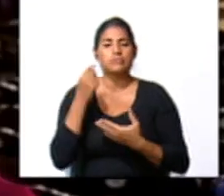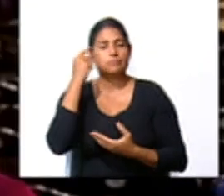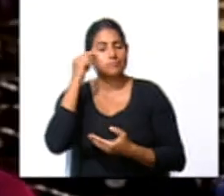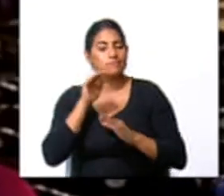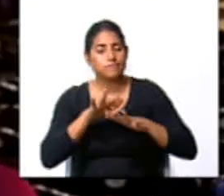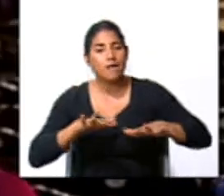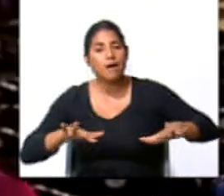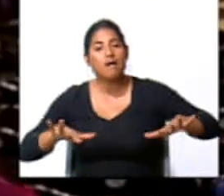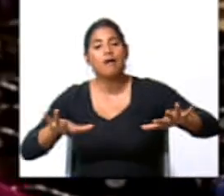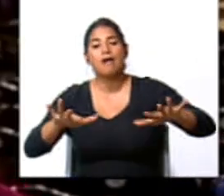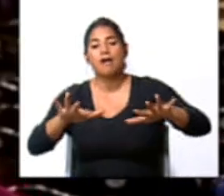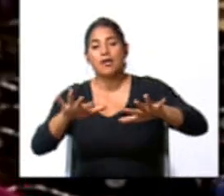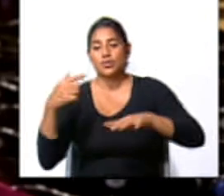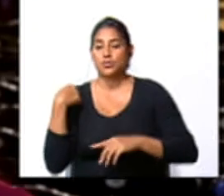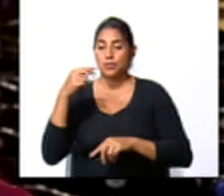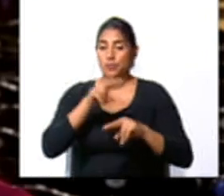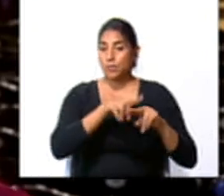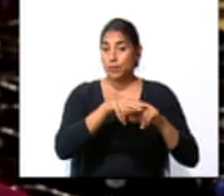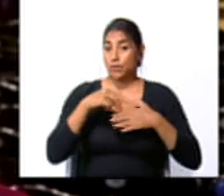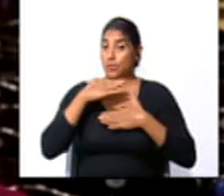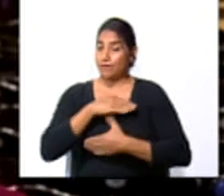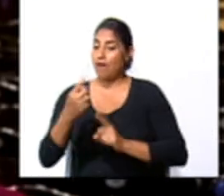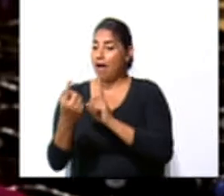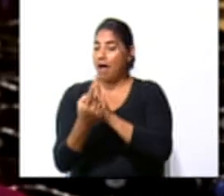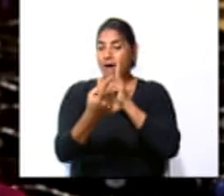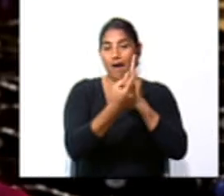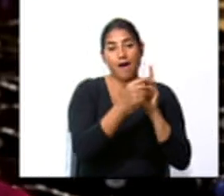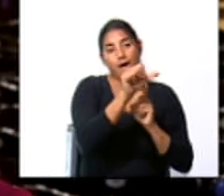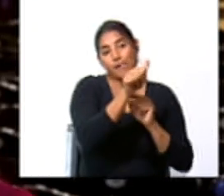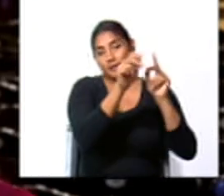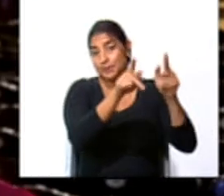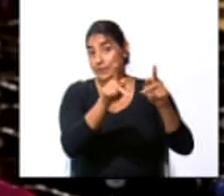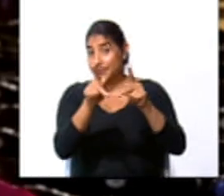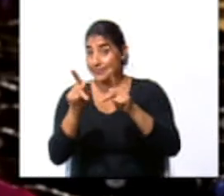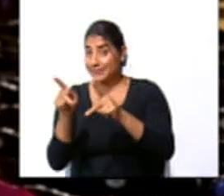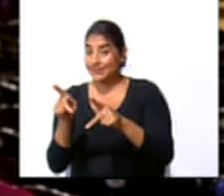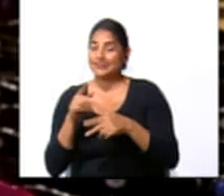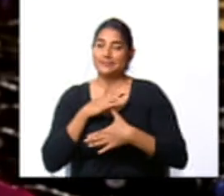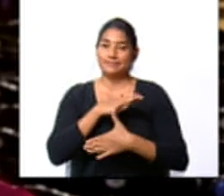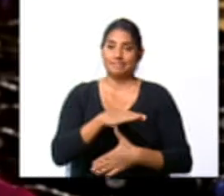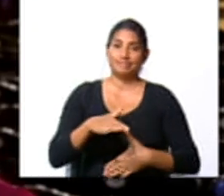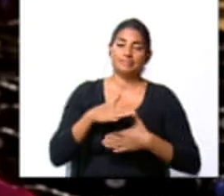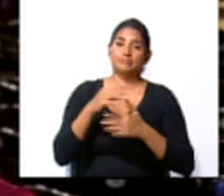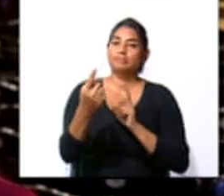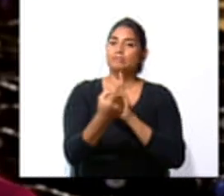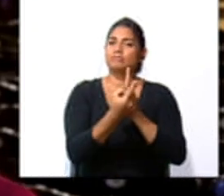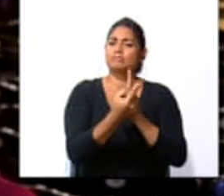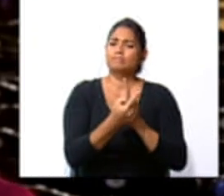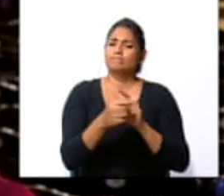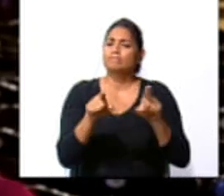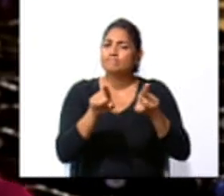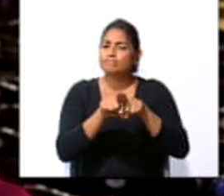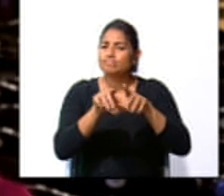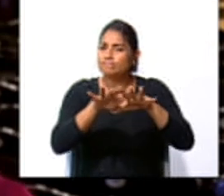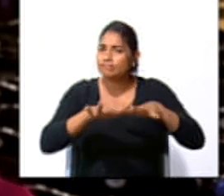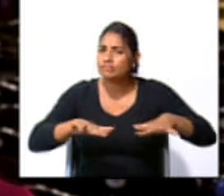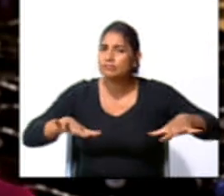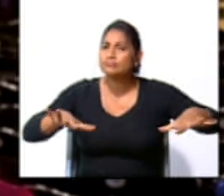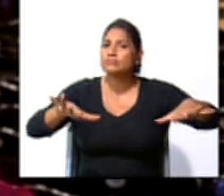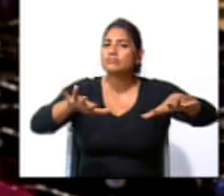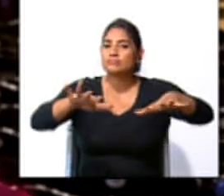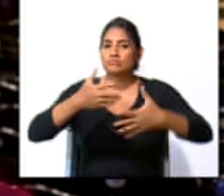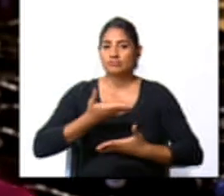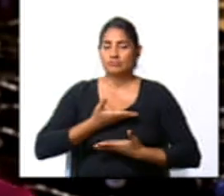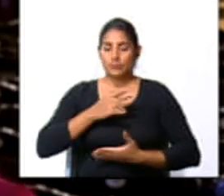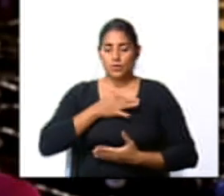espacio donde nos divertimos, nos encontramos con los demás, encontramos también ese espacio que nos llena